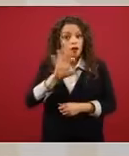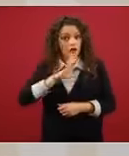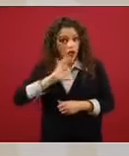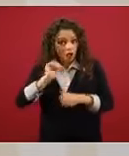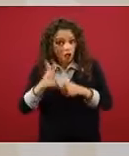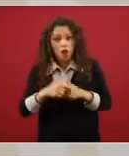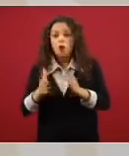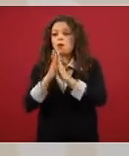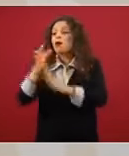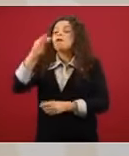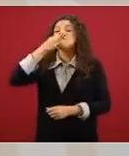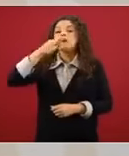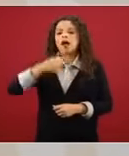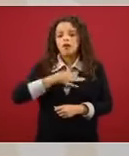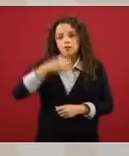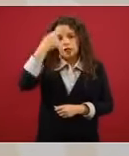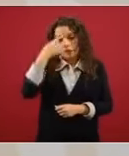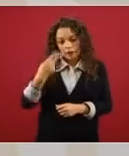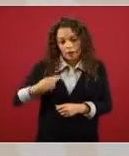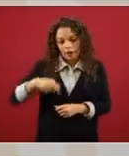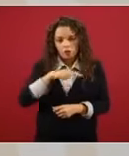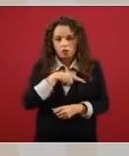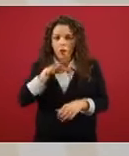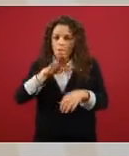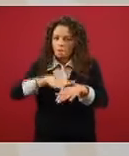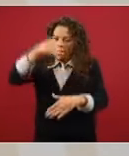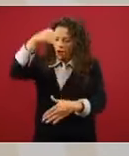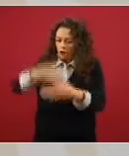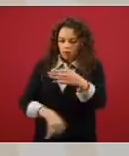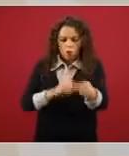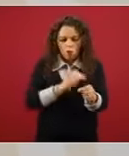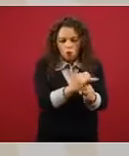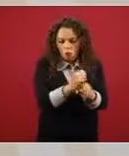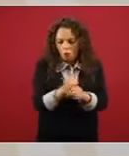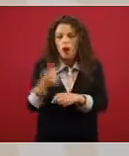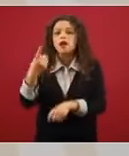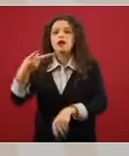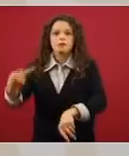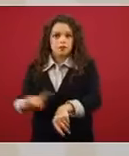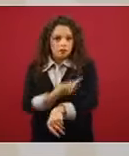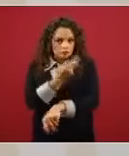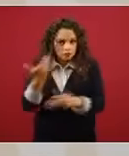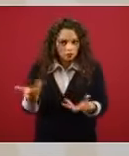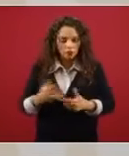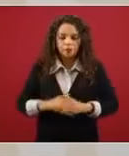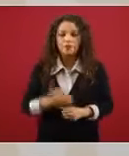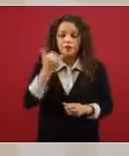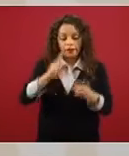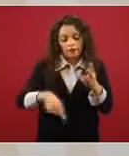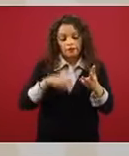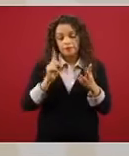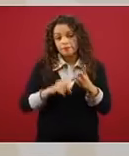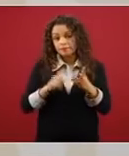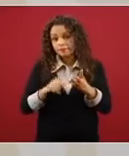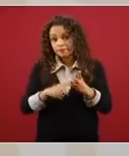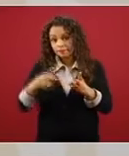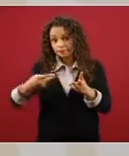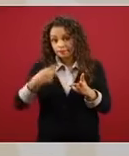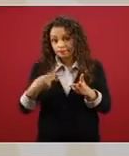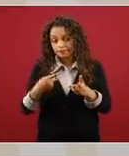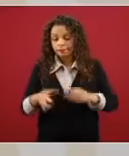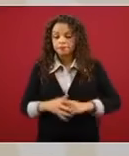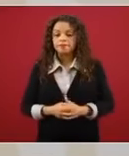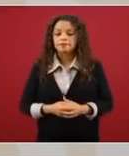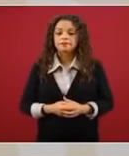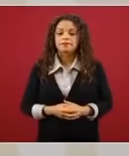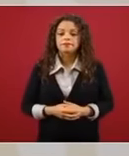para investigar a fondo sobre el tema. Y el tercer punto es que se hizo